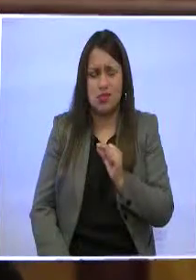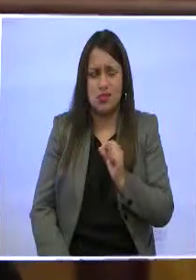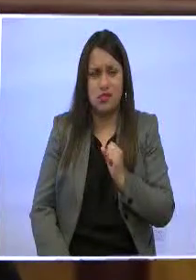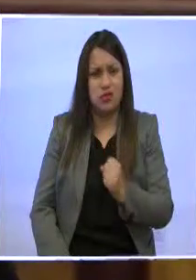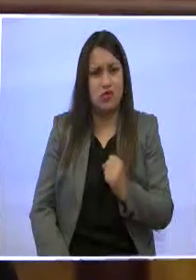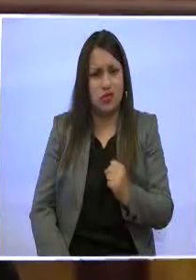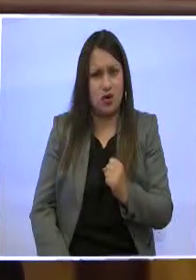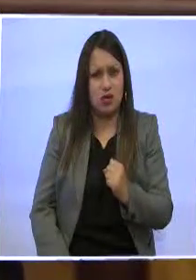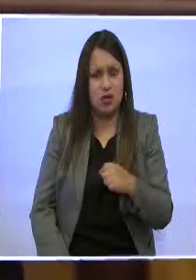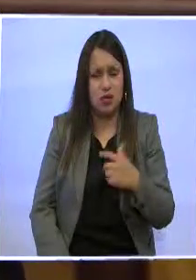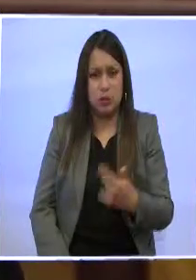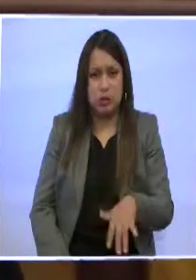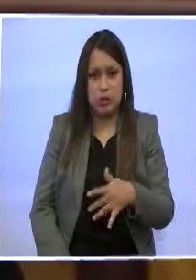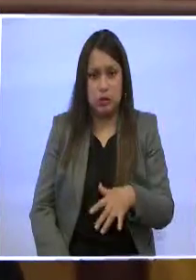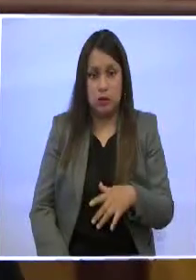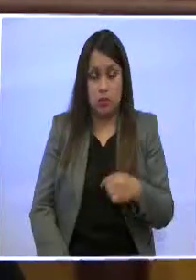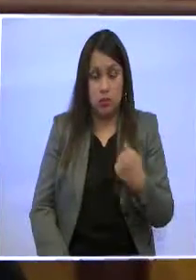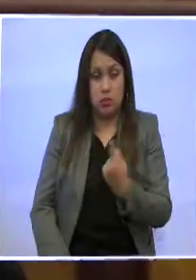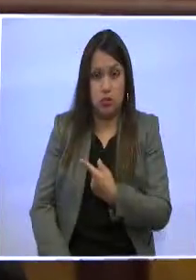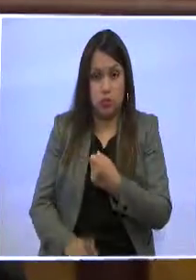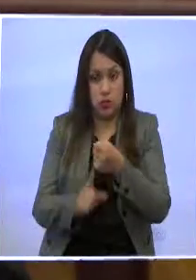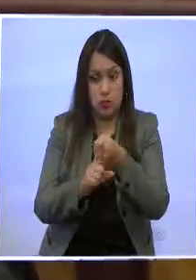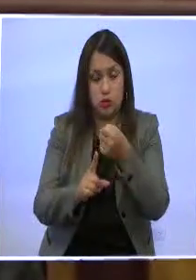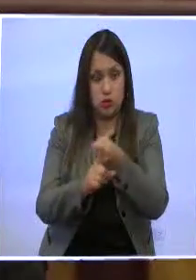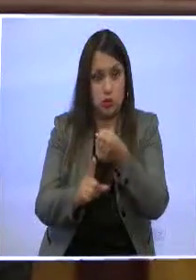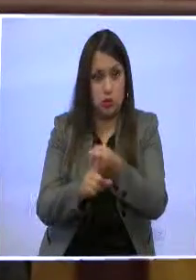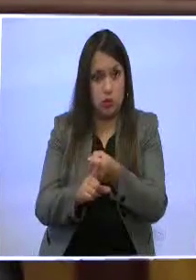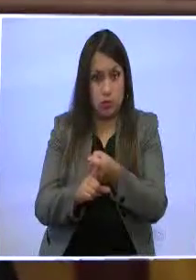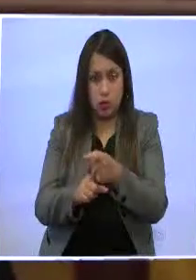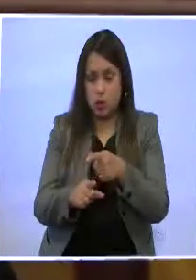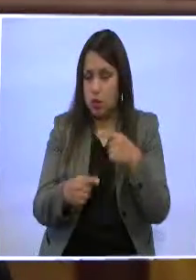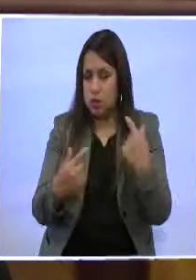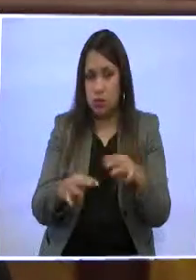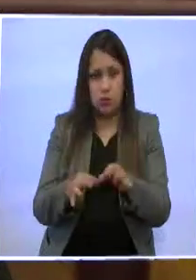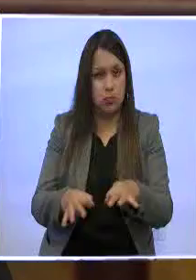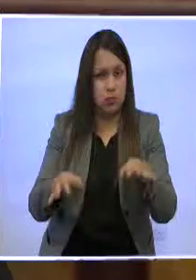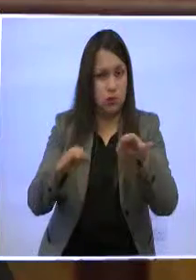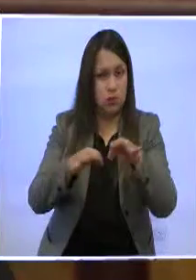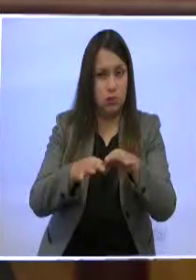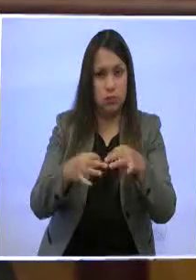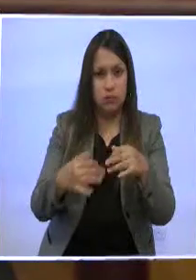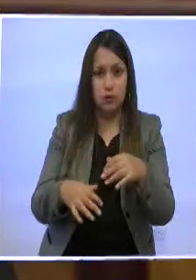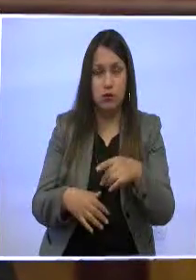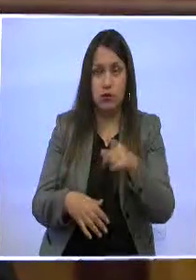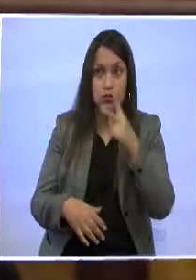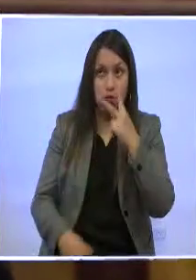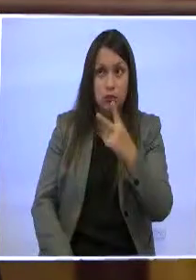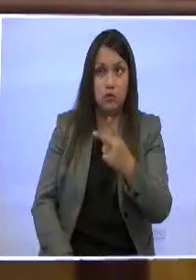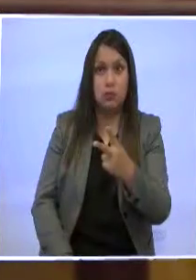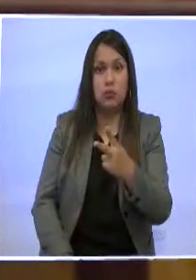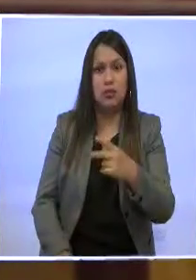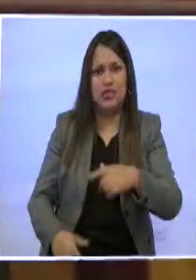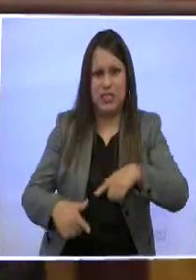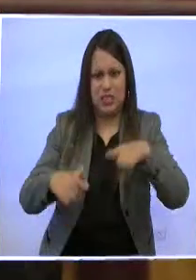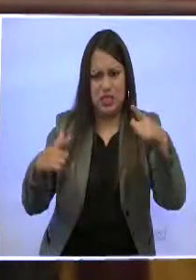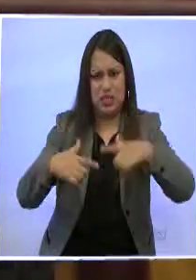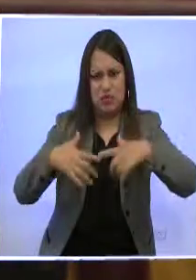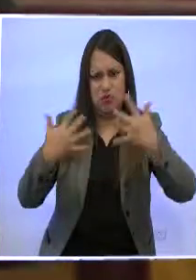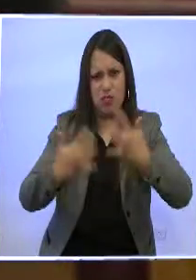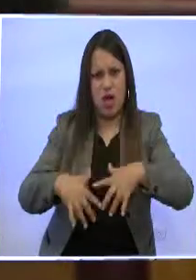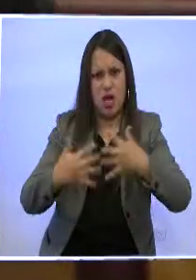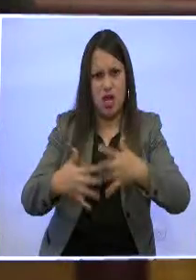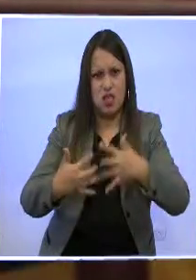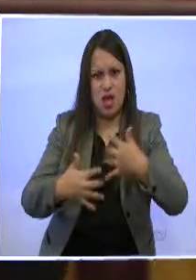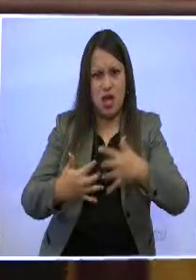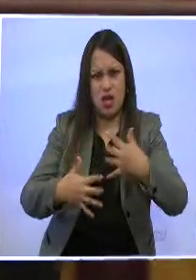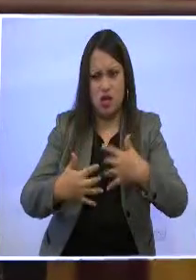lo hemos insistido, el costo de la tuneladora, que es una parte fundamental, que es ese topo grandote que se va a encargar de hacer el túnel, tiene que